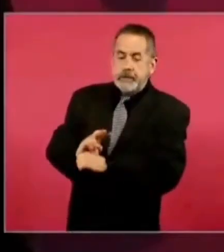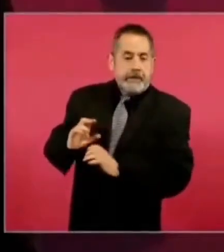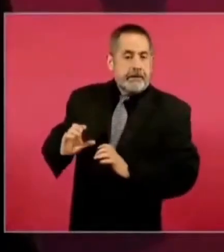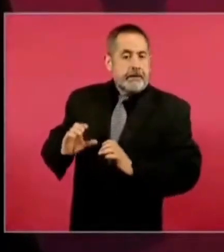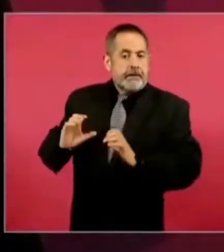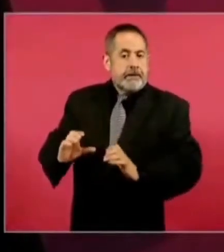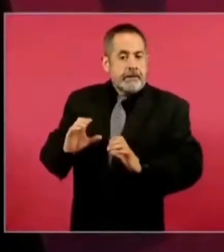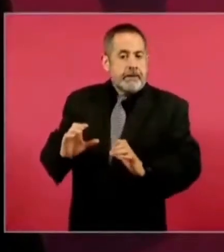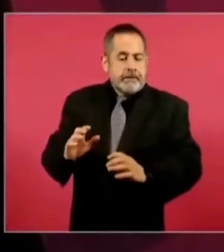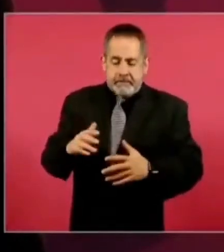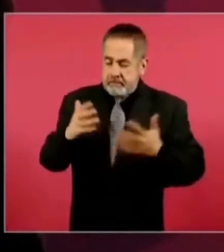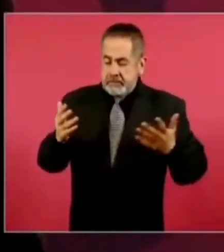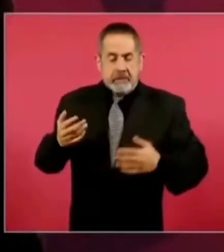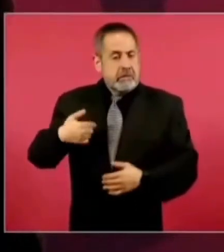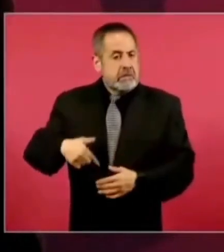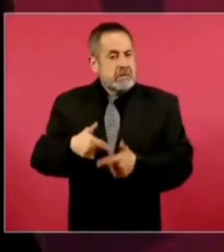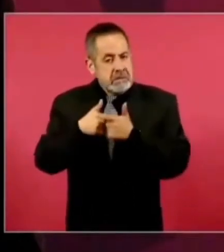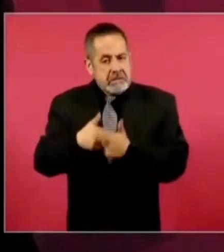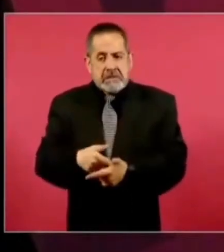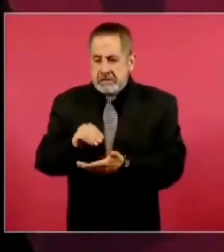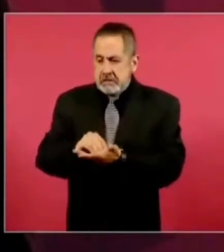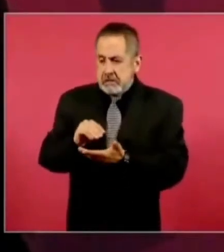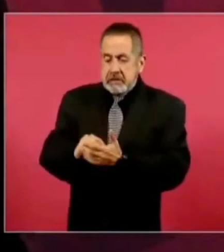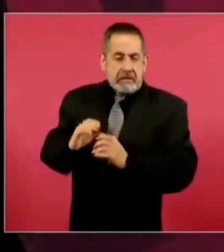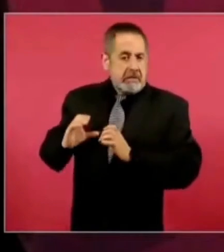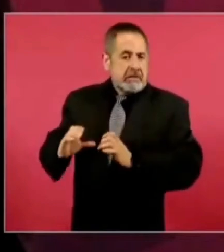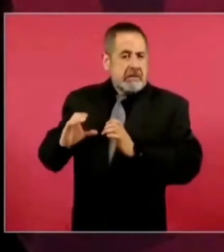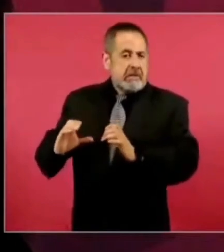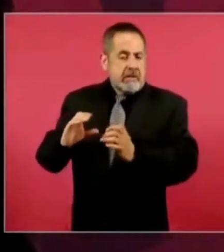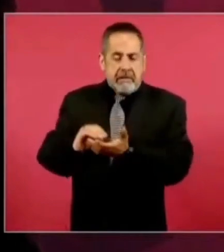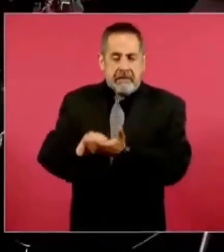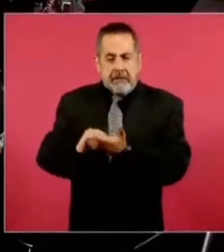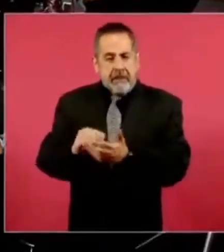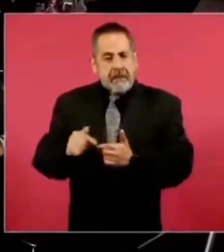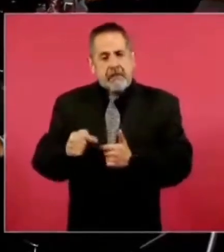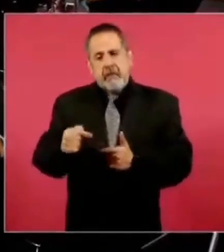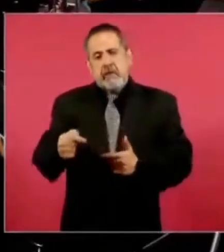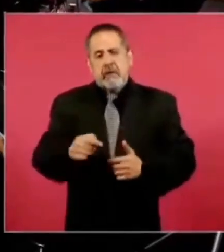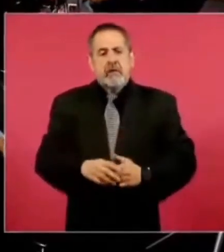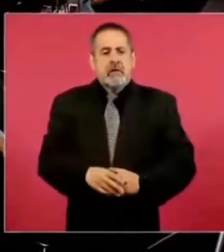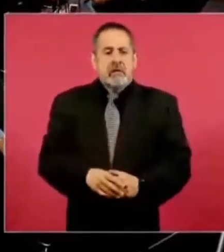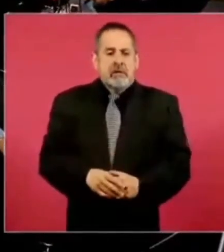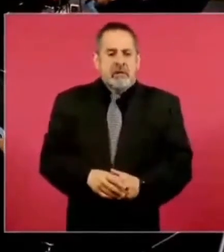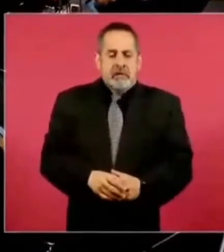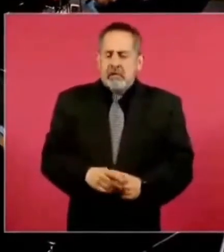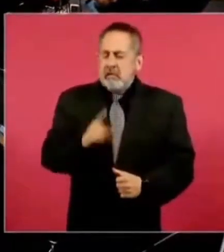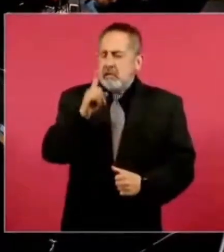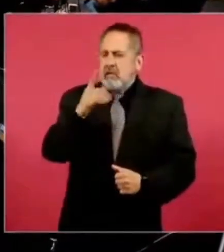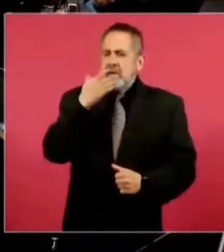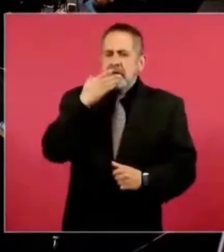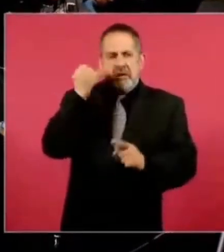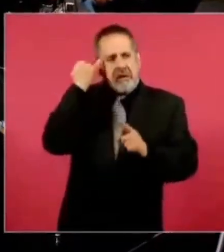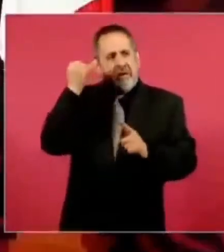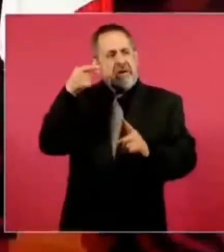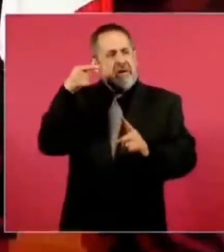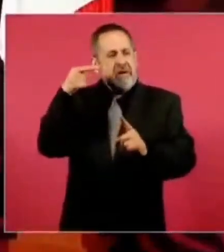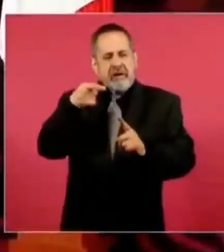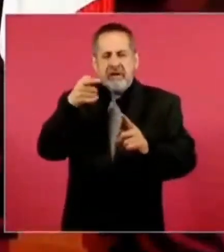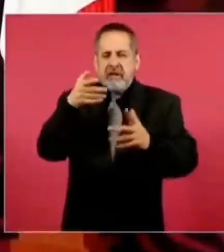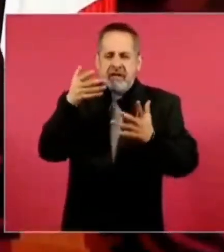Y vamos a seguir haciéndolo. Lo ideal es que